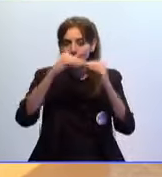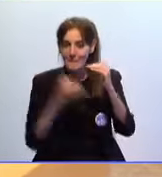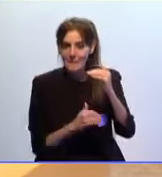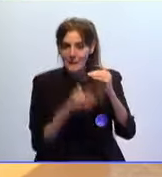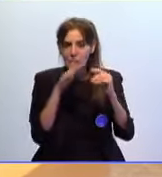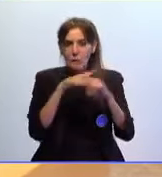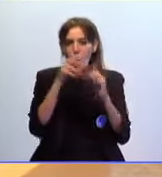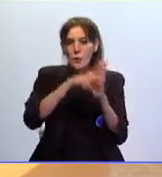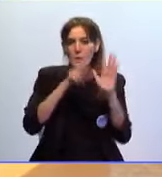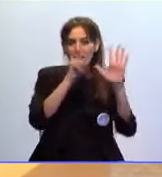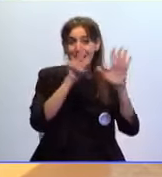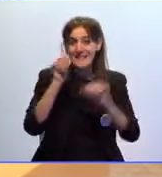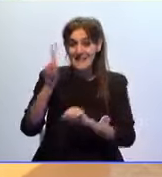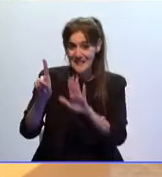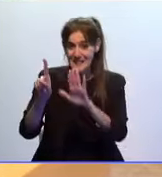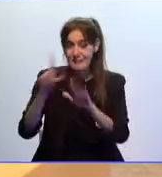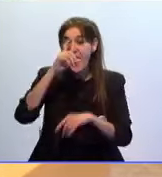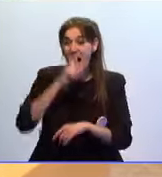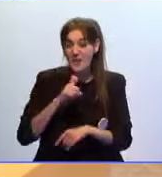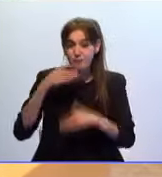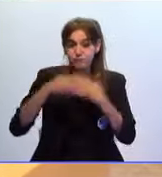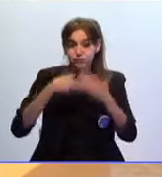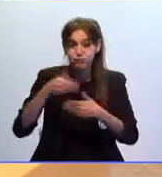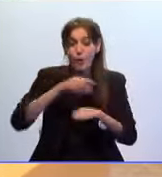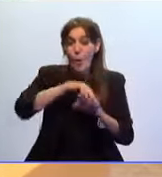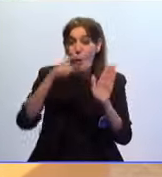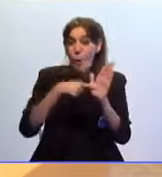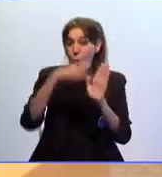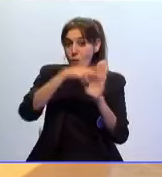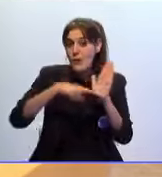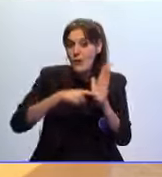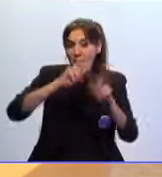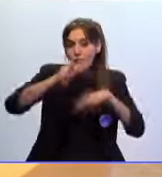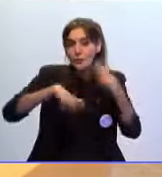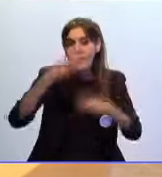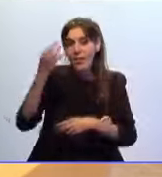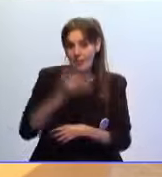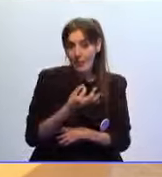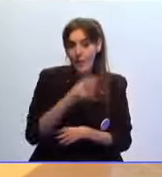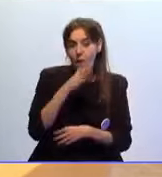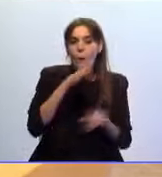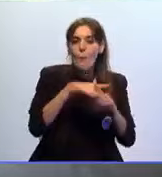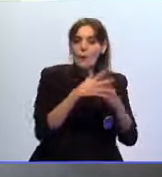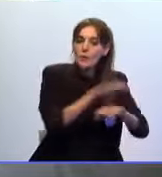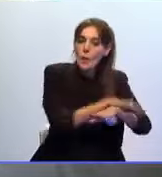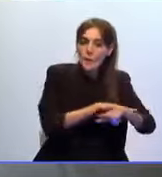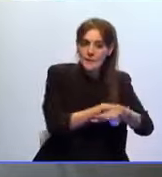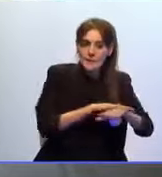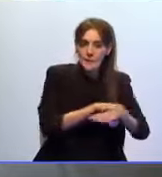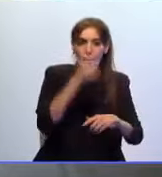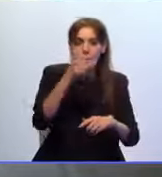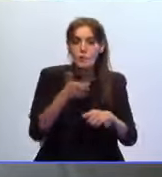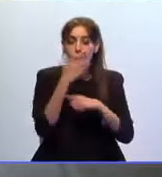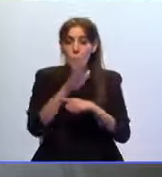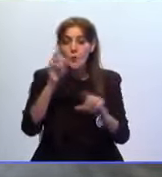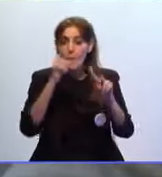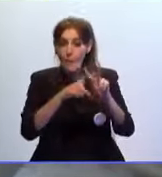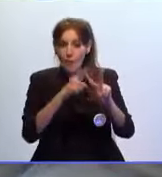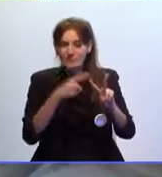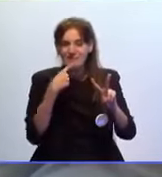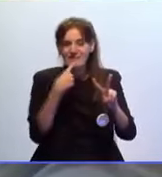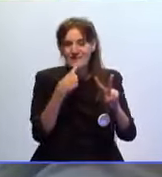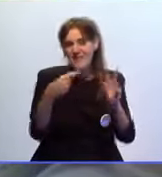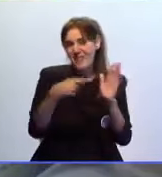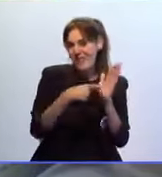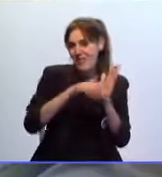Hablamos de una norma del año 76, es decir, es una norma que entendemos que debería actualizarse por parte del Ministerio. El portavoz de Vox ha afeado